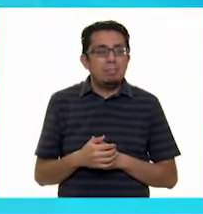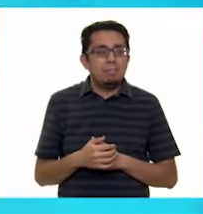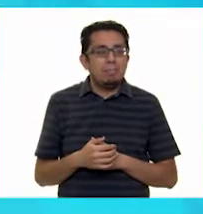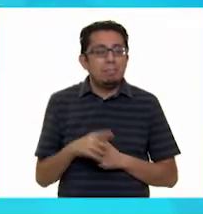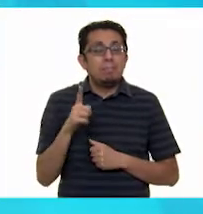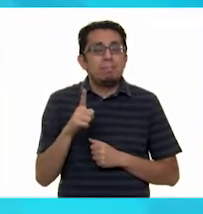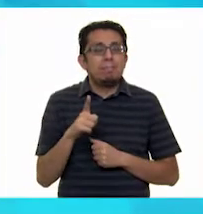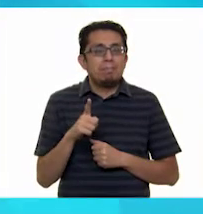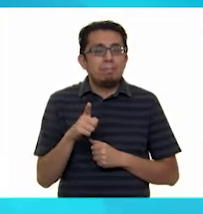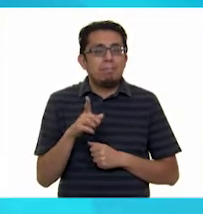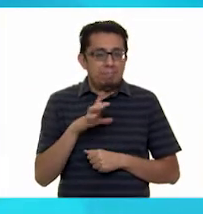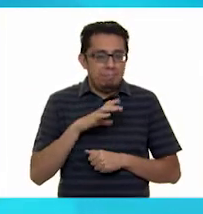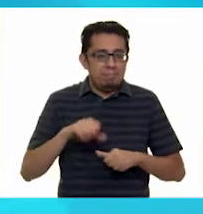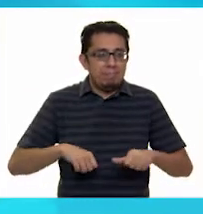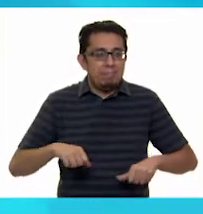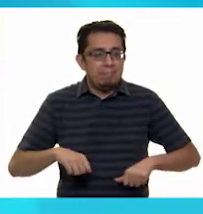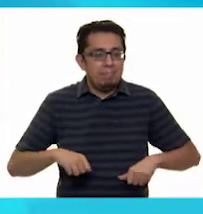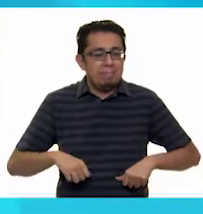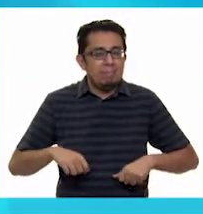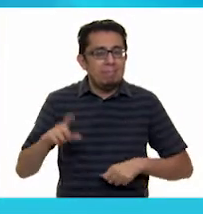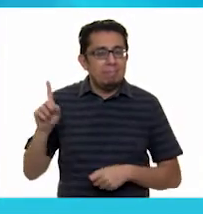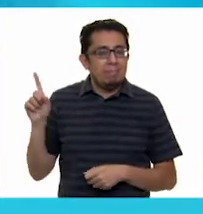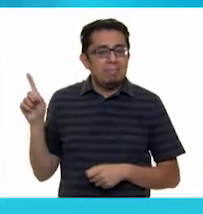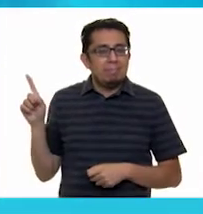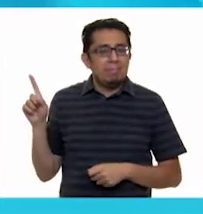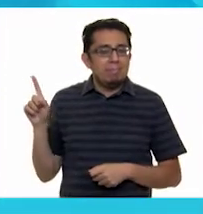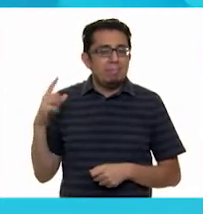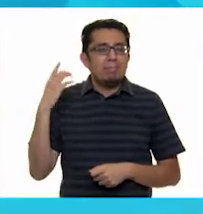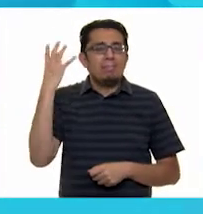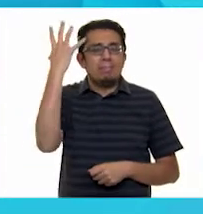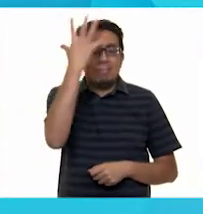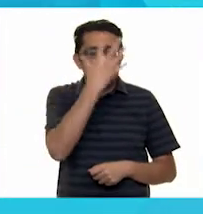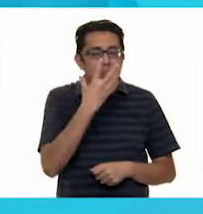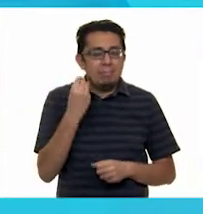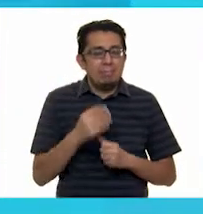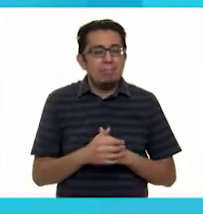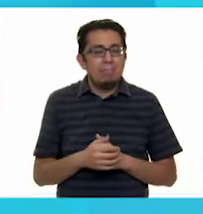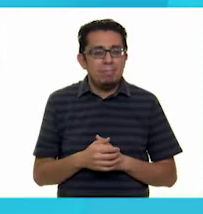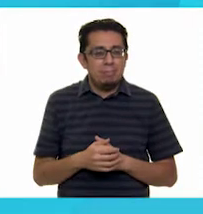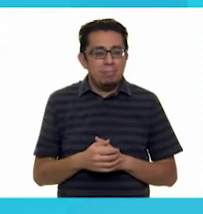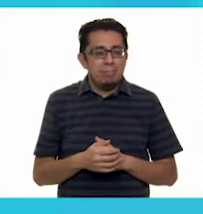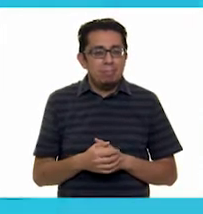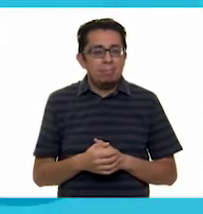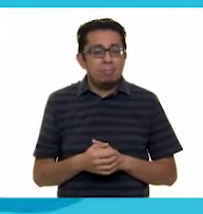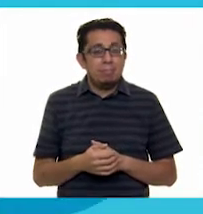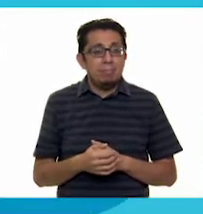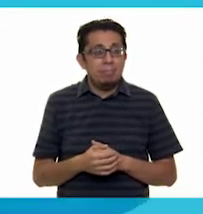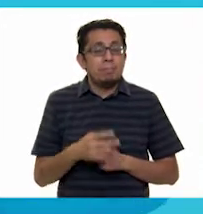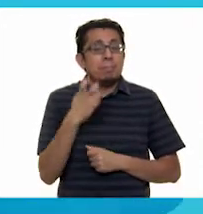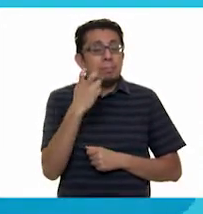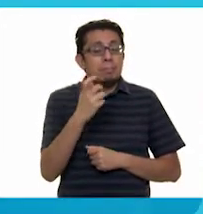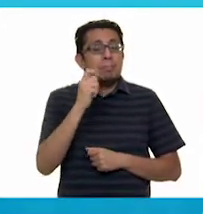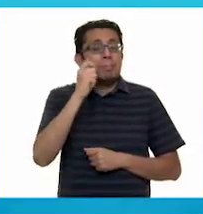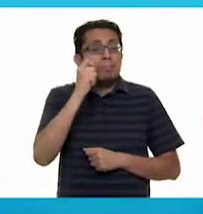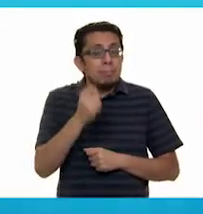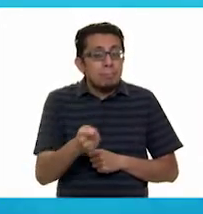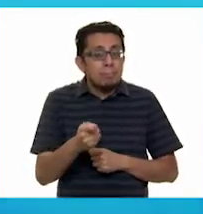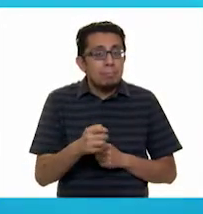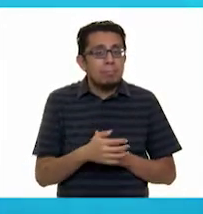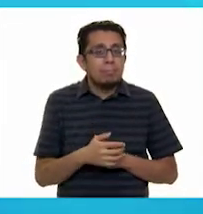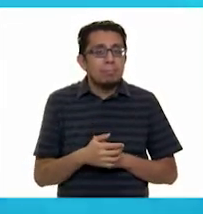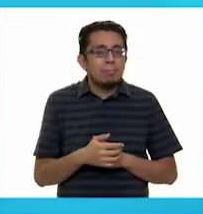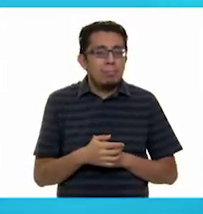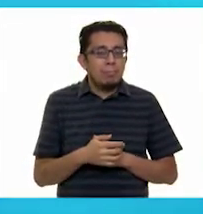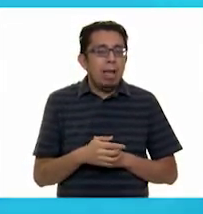actividades y va a aparecer. ¡Tatán! ¡Ay, qué bonita! Ahí está. Entonces, esa es una de las opciones que nos da